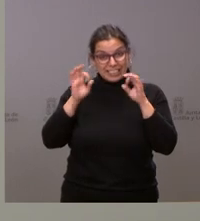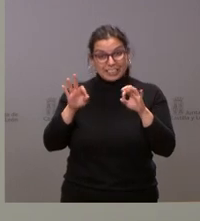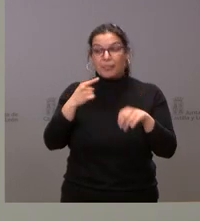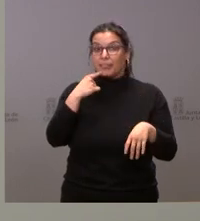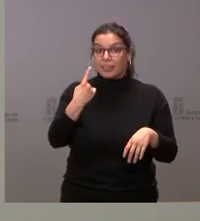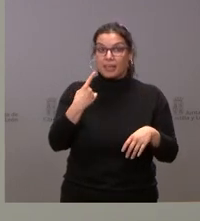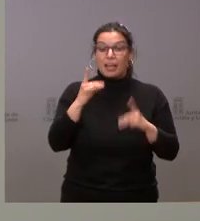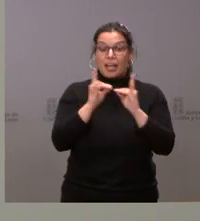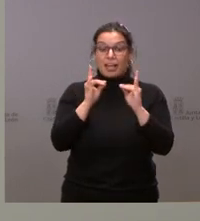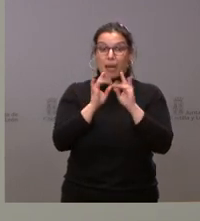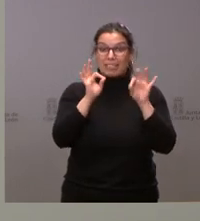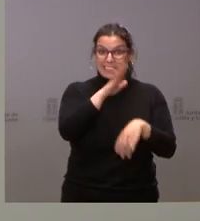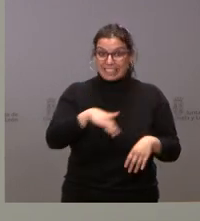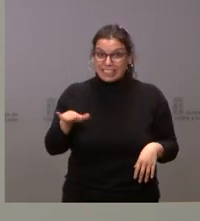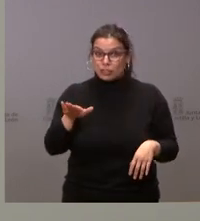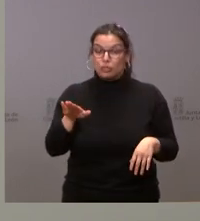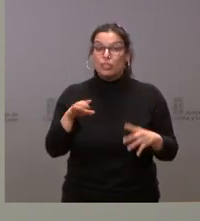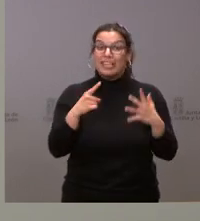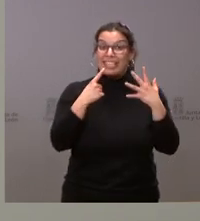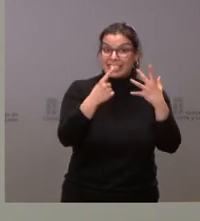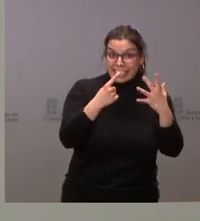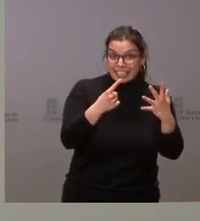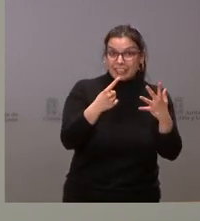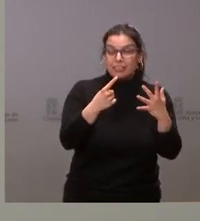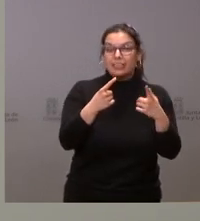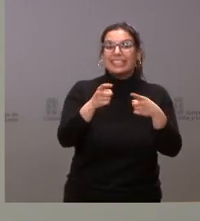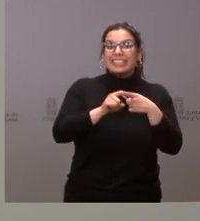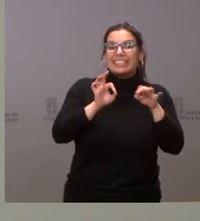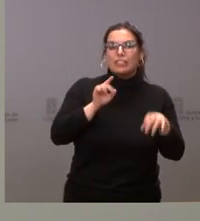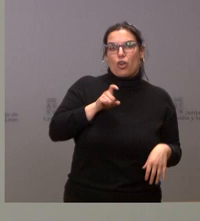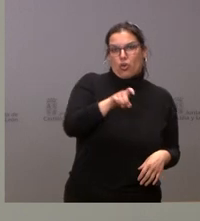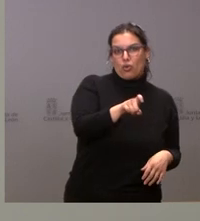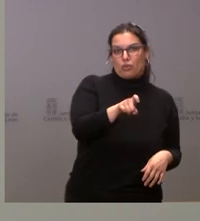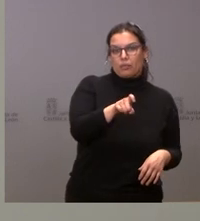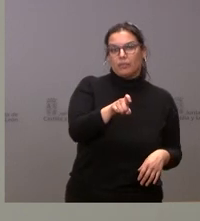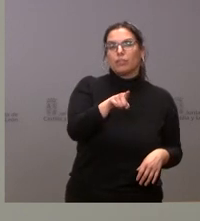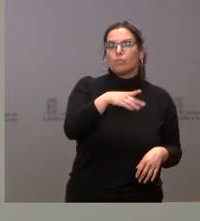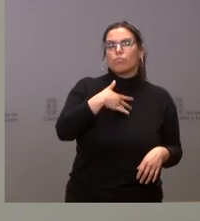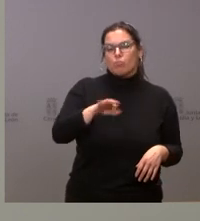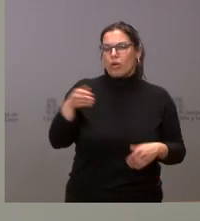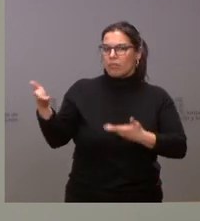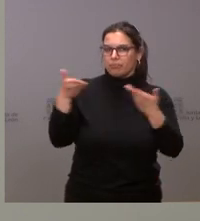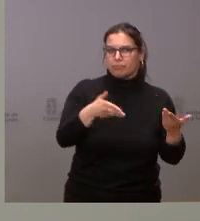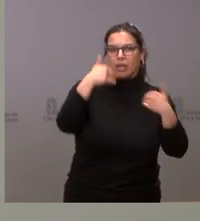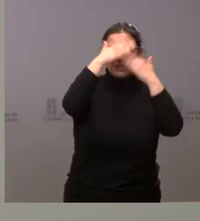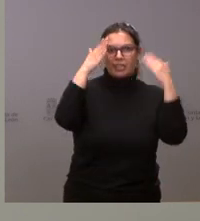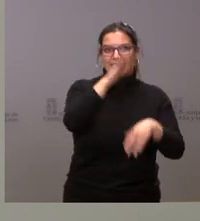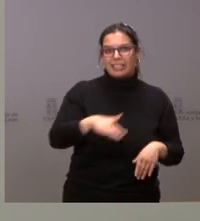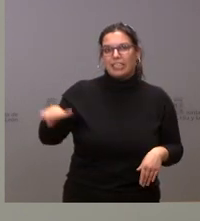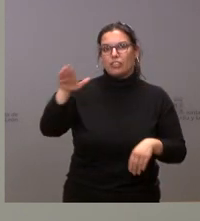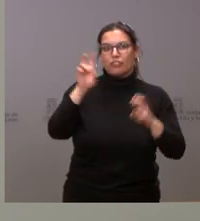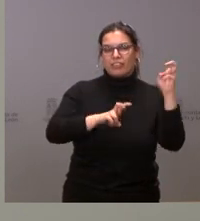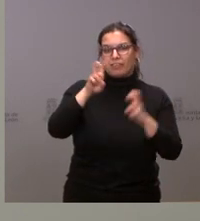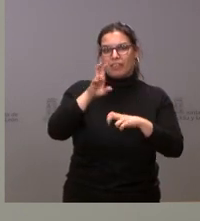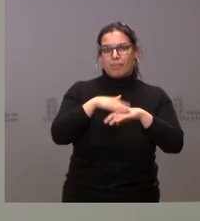de esas camas pediátricas tienen el carácter de oncológico y, por tanto, pudiera atender a los menores que vengan a nuestra